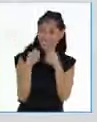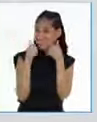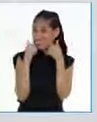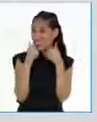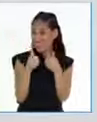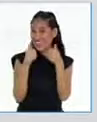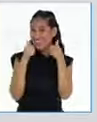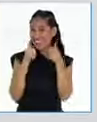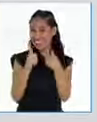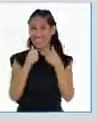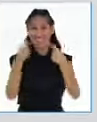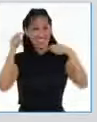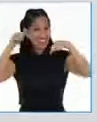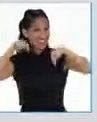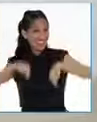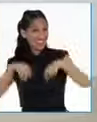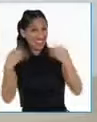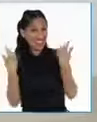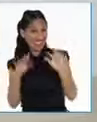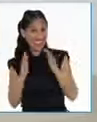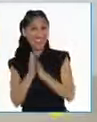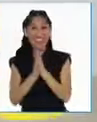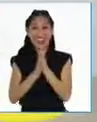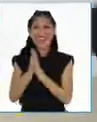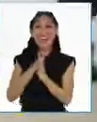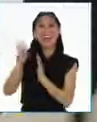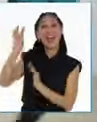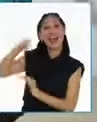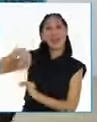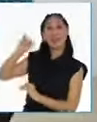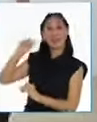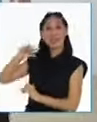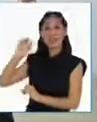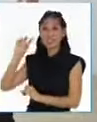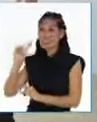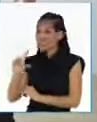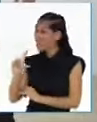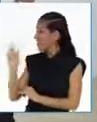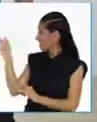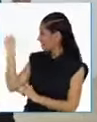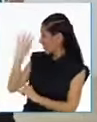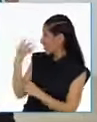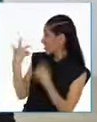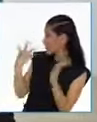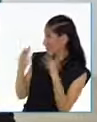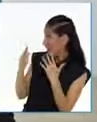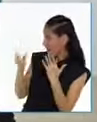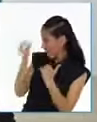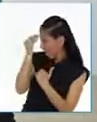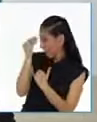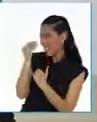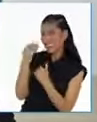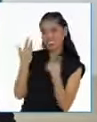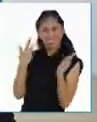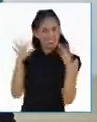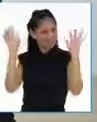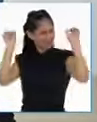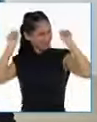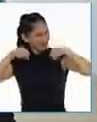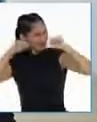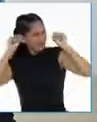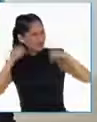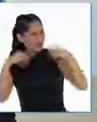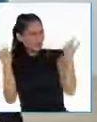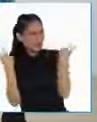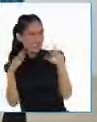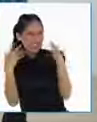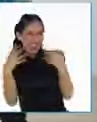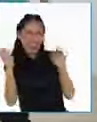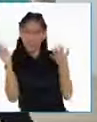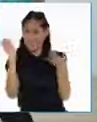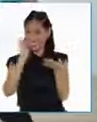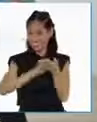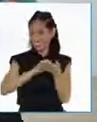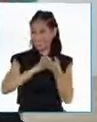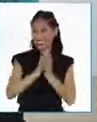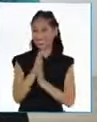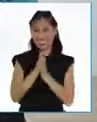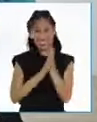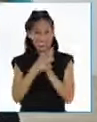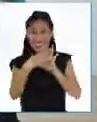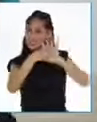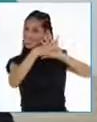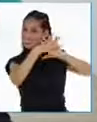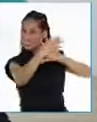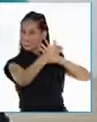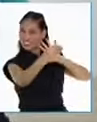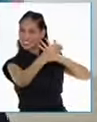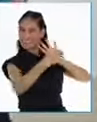chicos! ¡Ahora sí! ¡Llamamos a Miguel! ¿Ya se lo aprendieron? ¡Sí! ¡Estamos listos! ¡Sí! ¡Un,